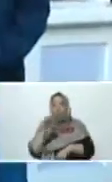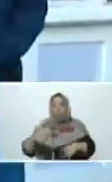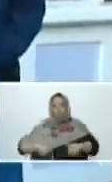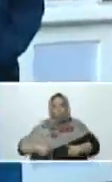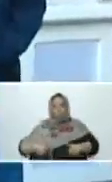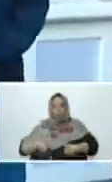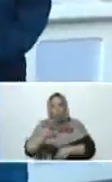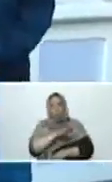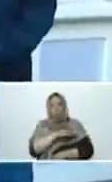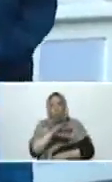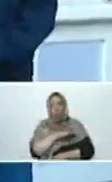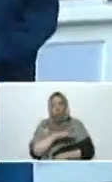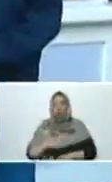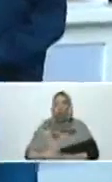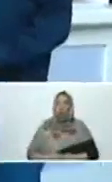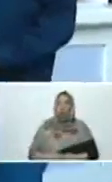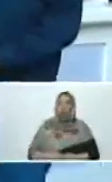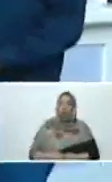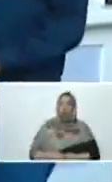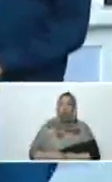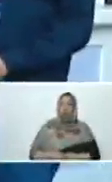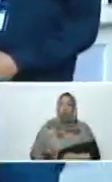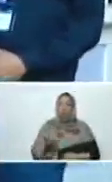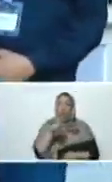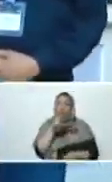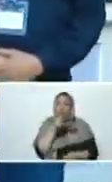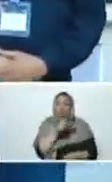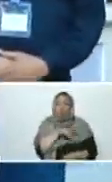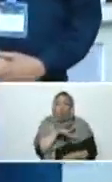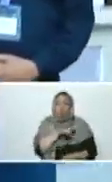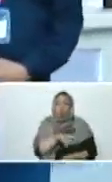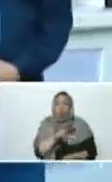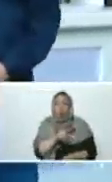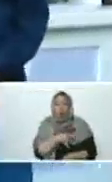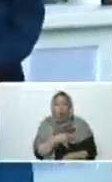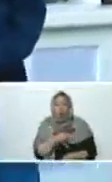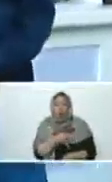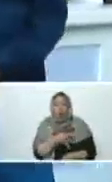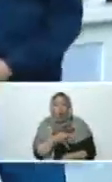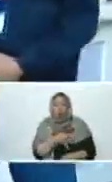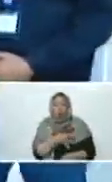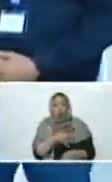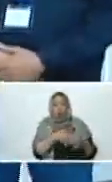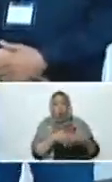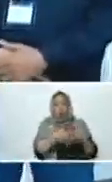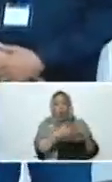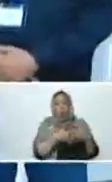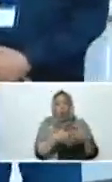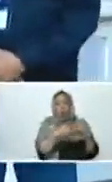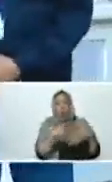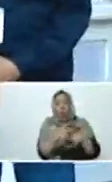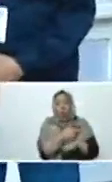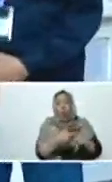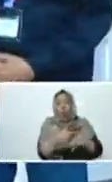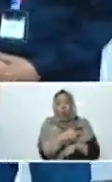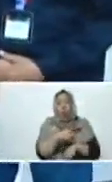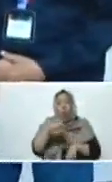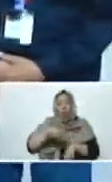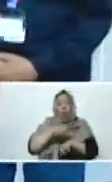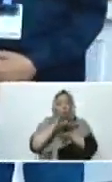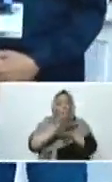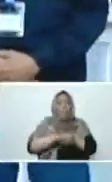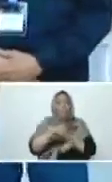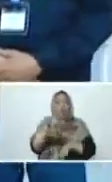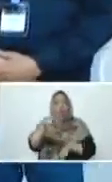propio. Al imperialismo le arde y le duele que los trabajadores del Metro y de los sistemas ferroviarios con